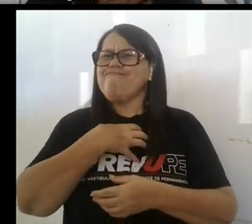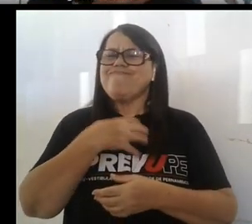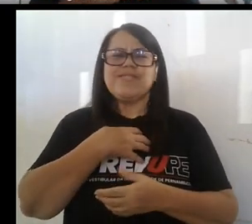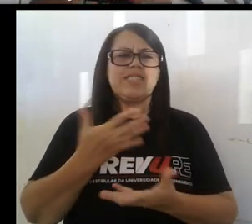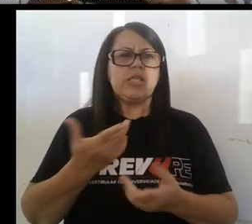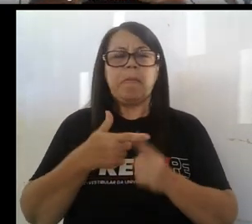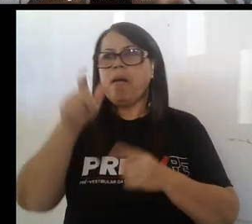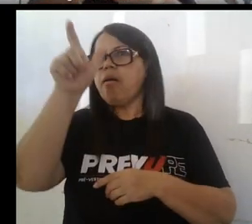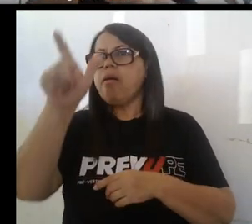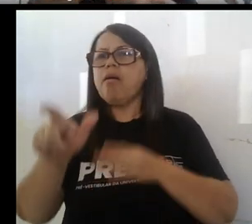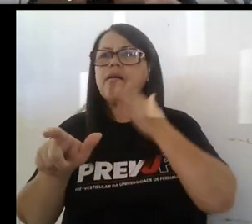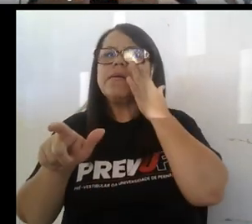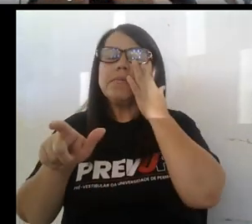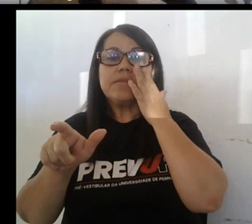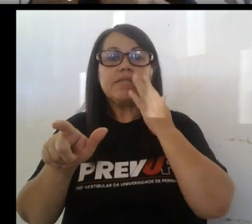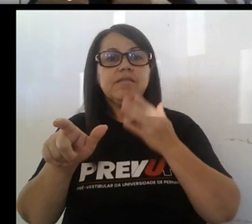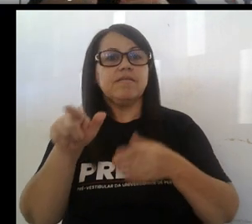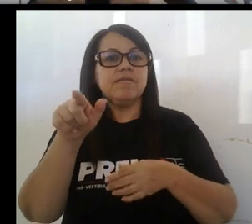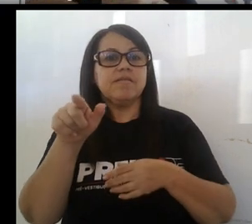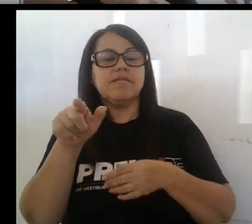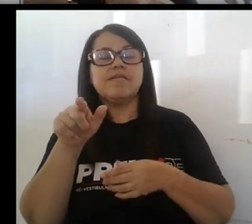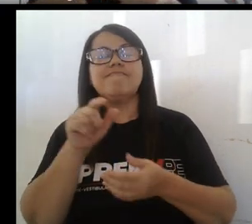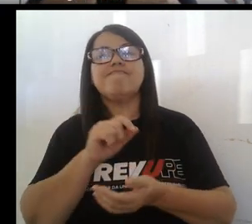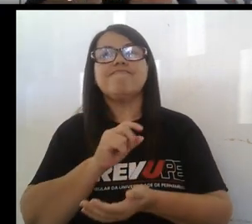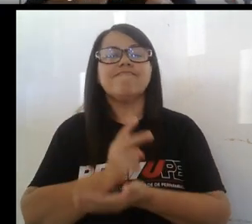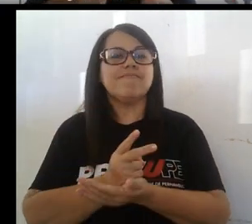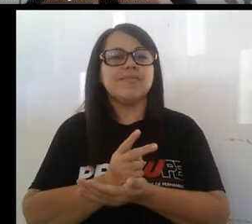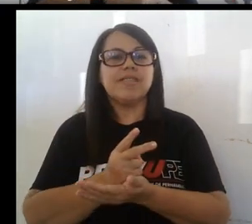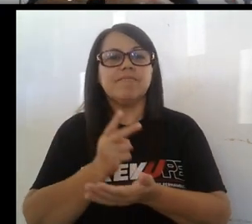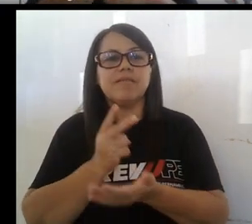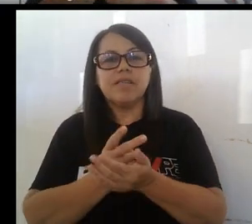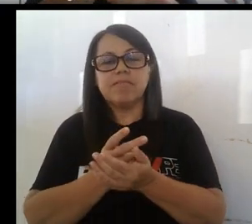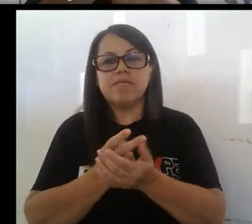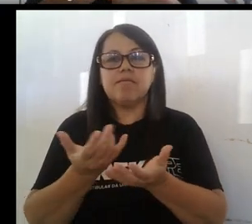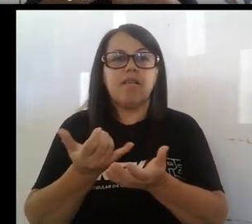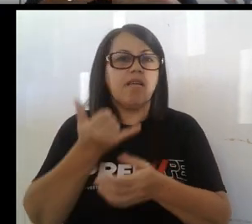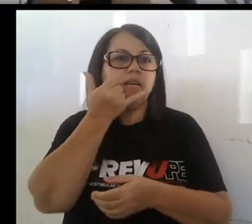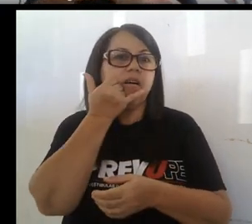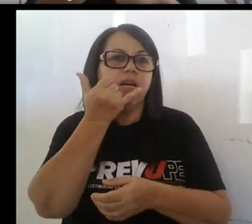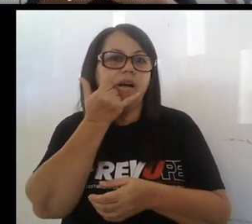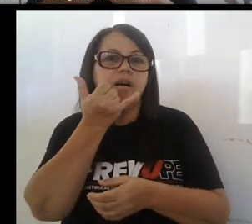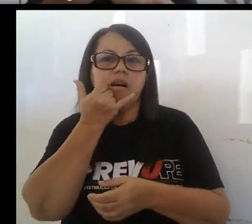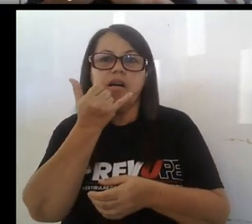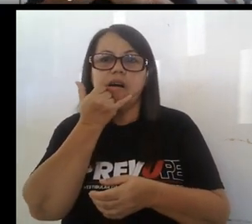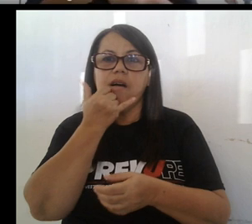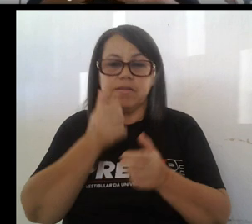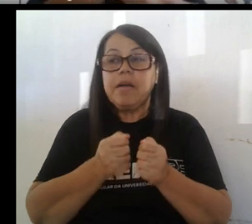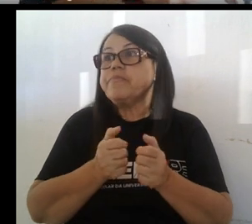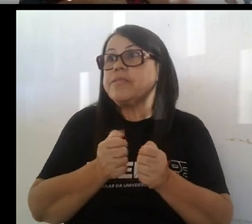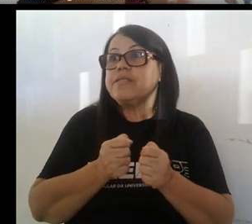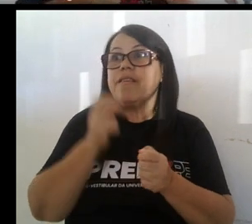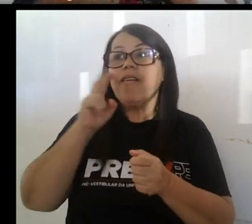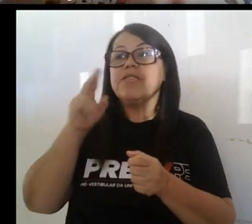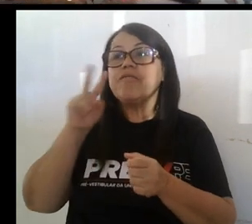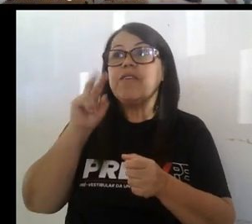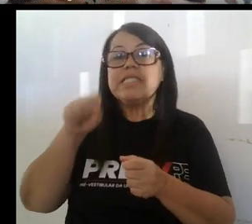incomoda, y la persona está todo el tiempo pendiente del teléfono móvil, del celular. Ah, sí,